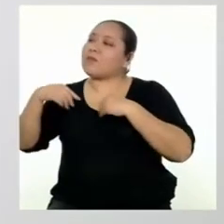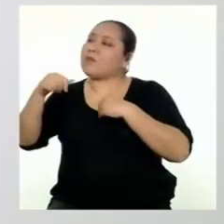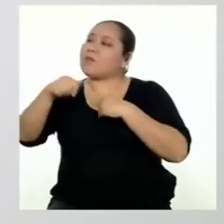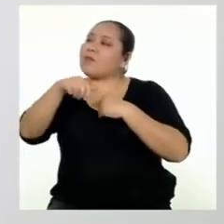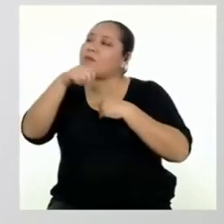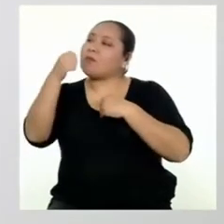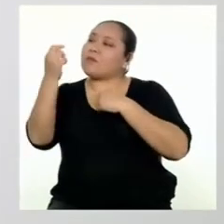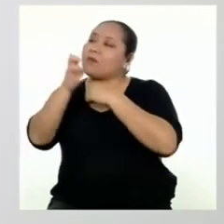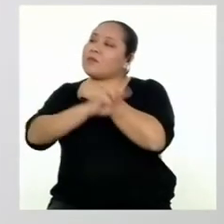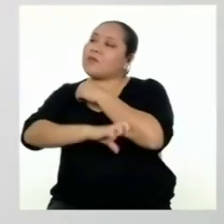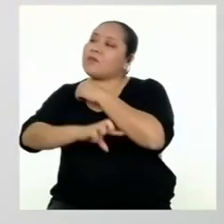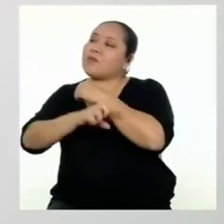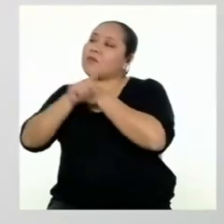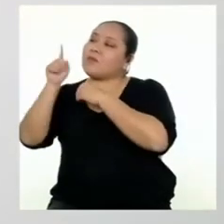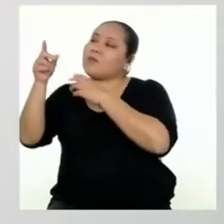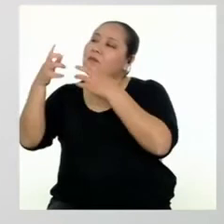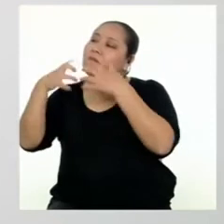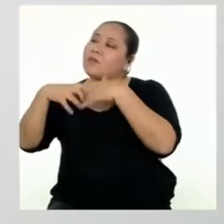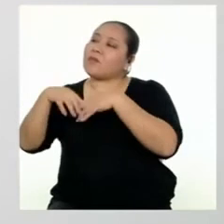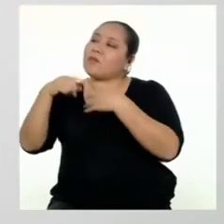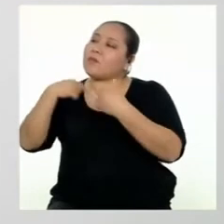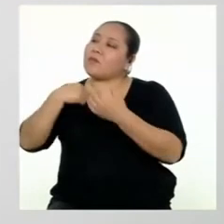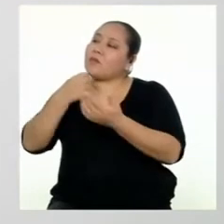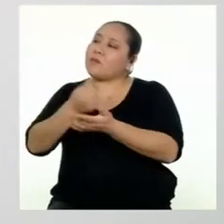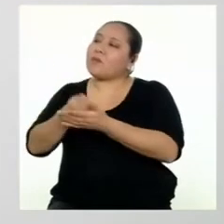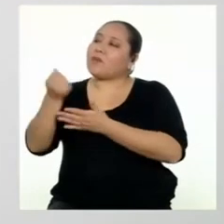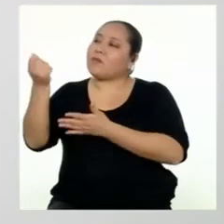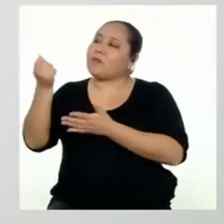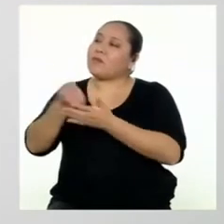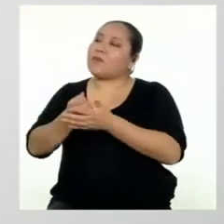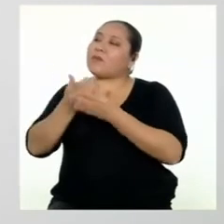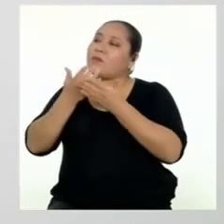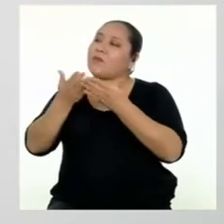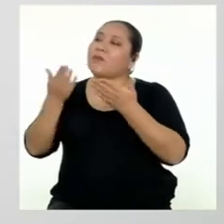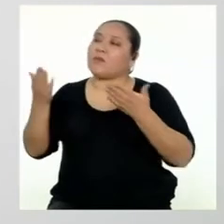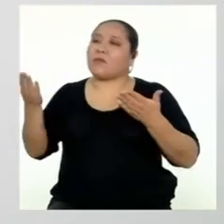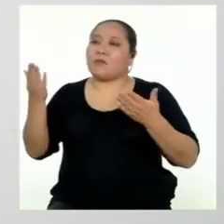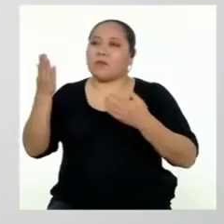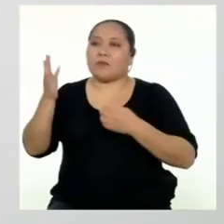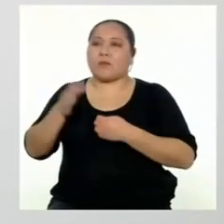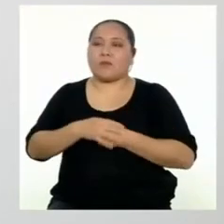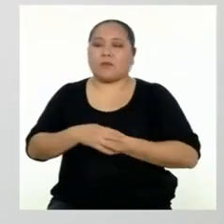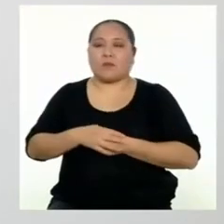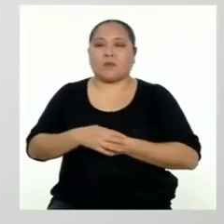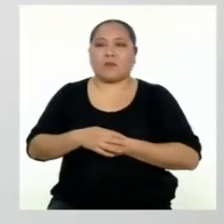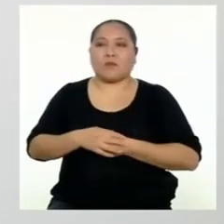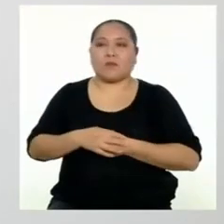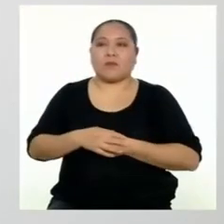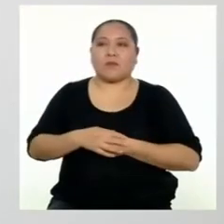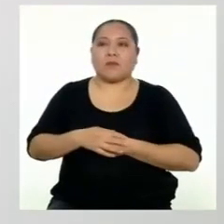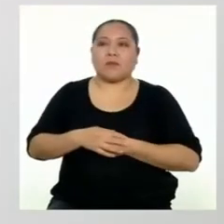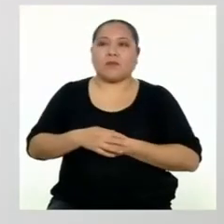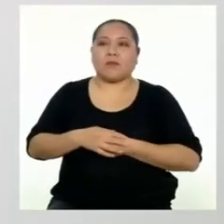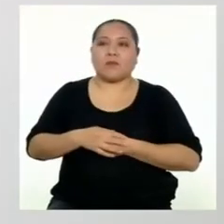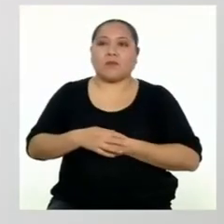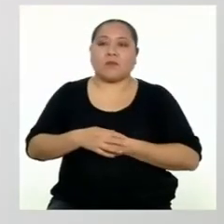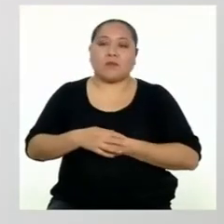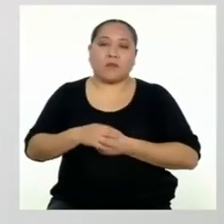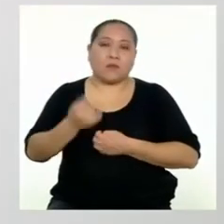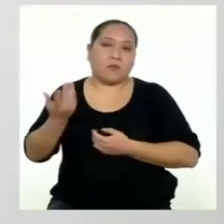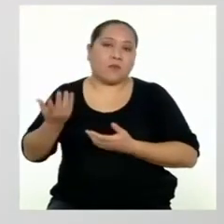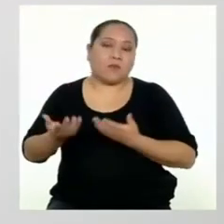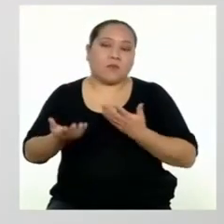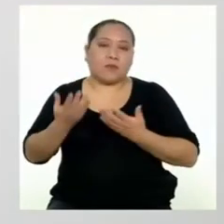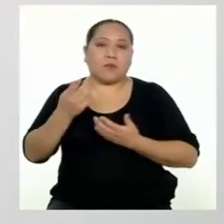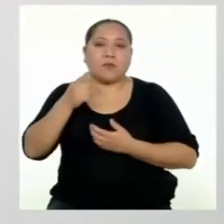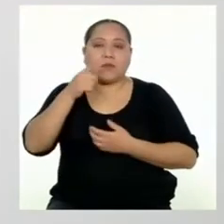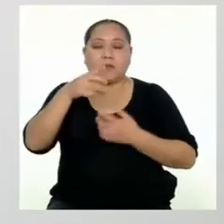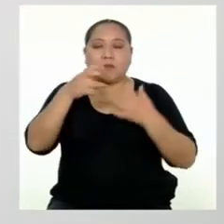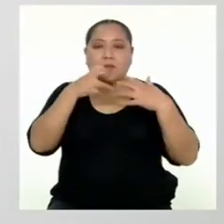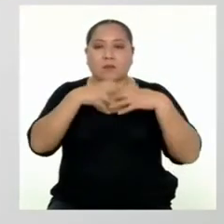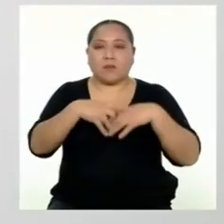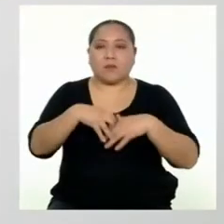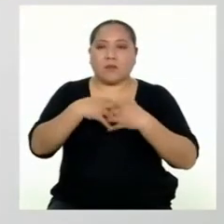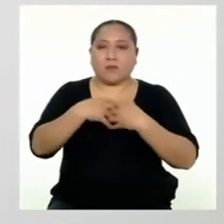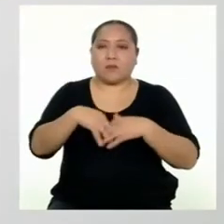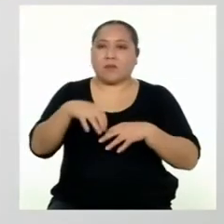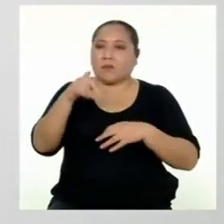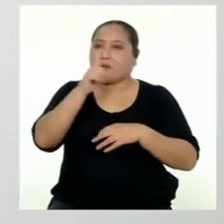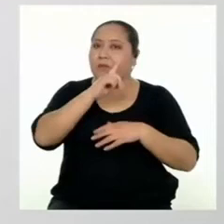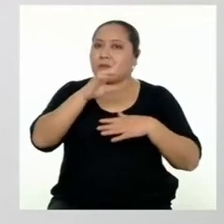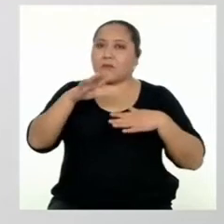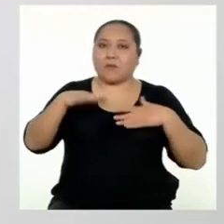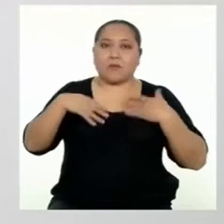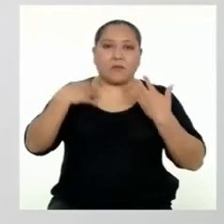extranjera a la que le vas a comprar los productos agroquímicos. En el caso que tu empresa